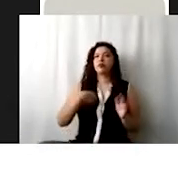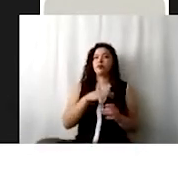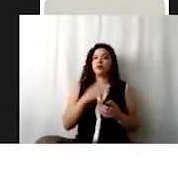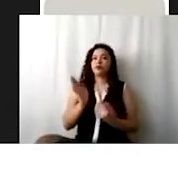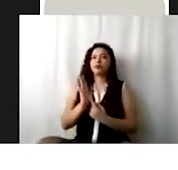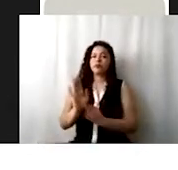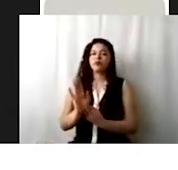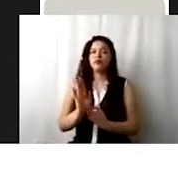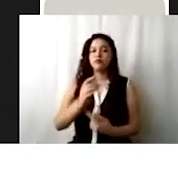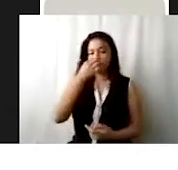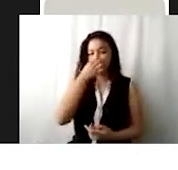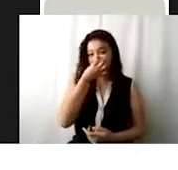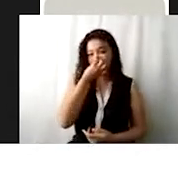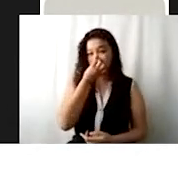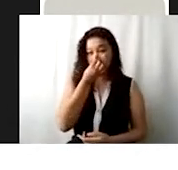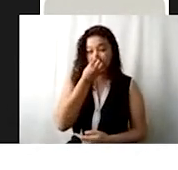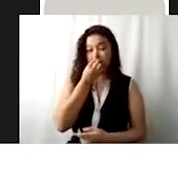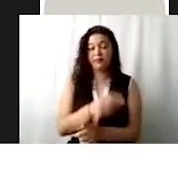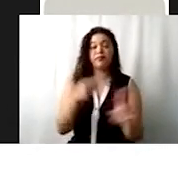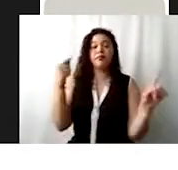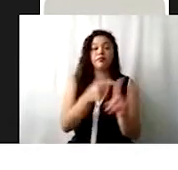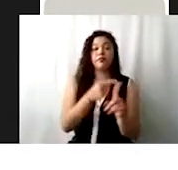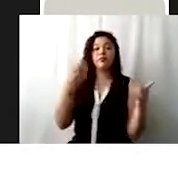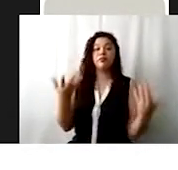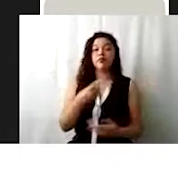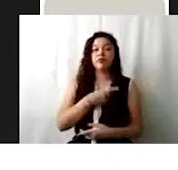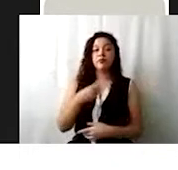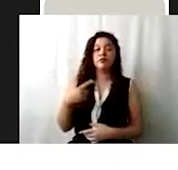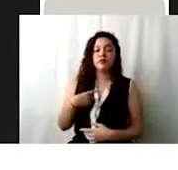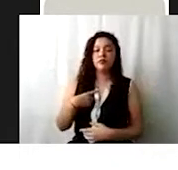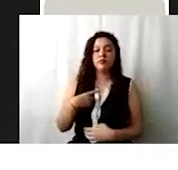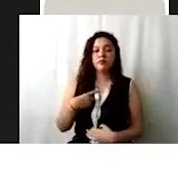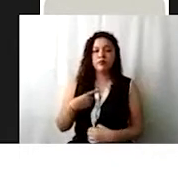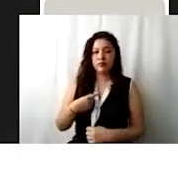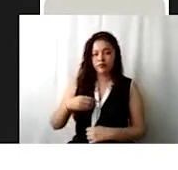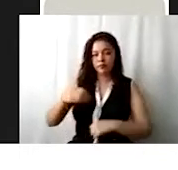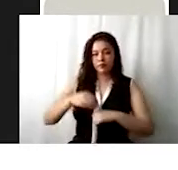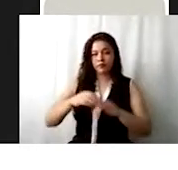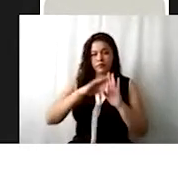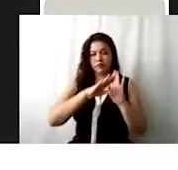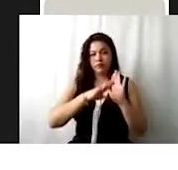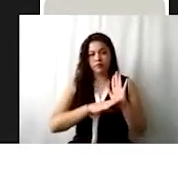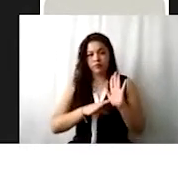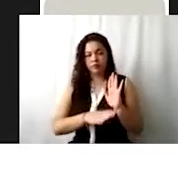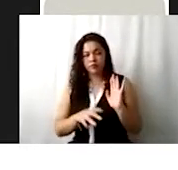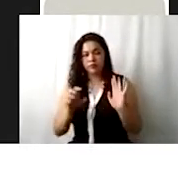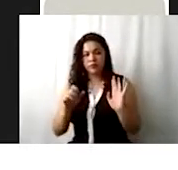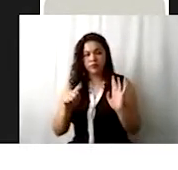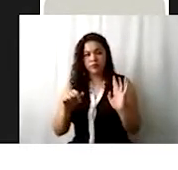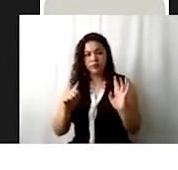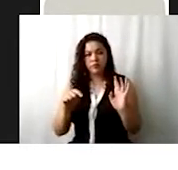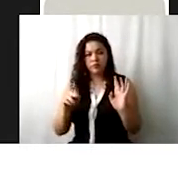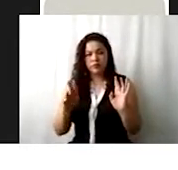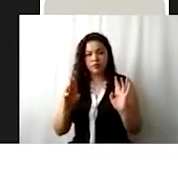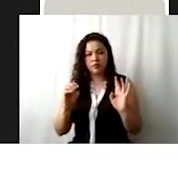las obras o los objetivos tienen que estar determinados en los estatutos, en el objeto social. De ahí